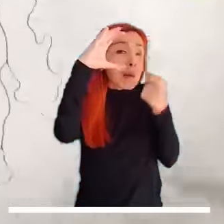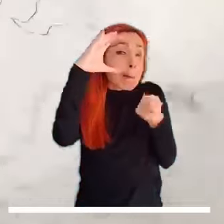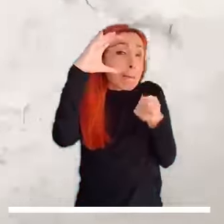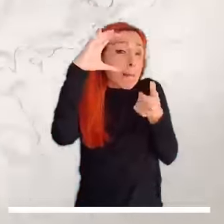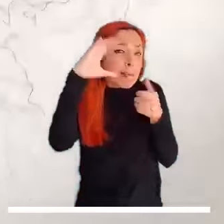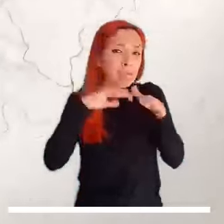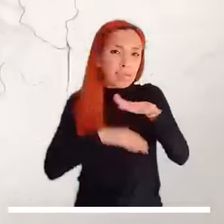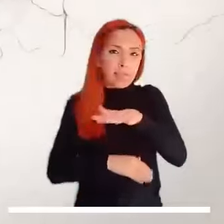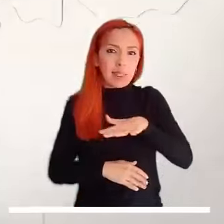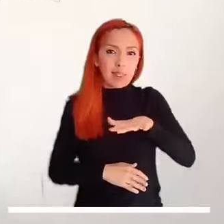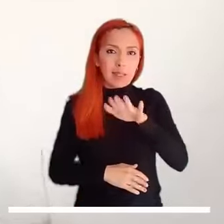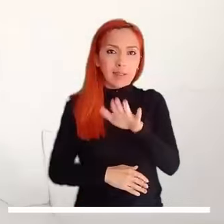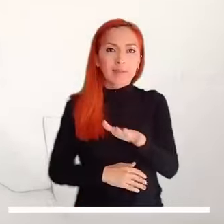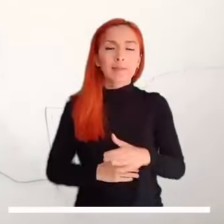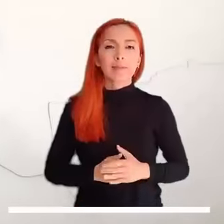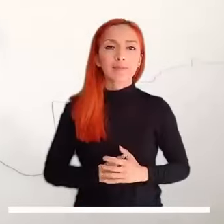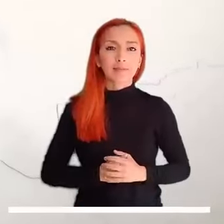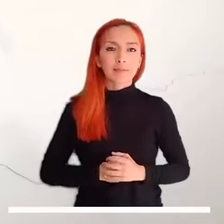islas.